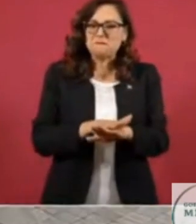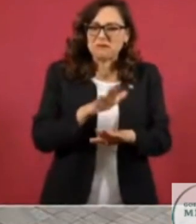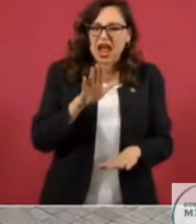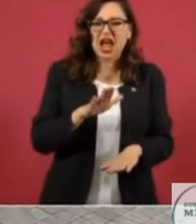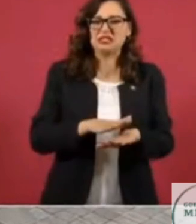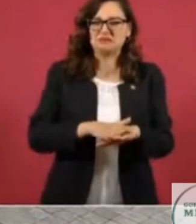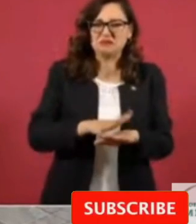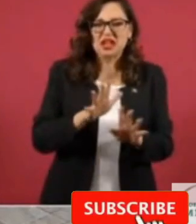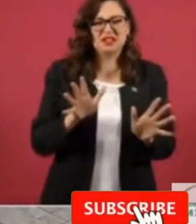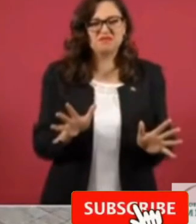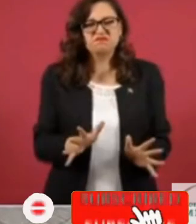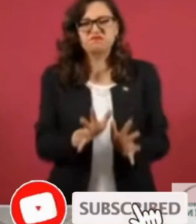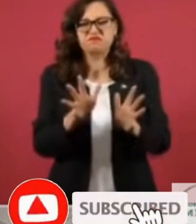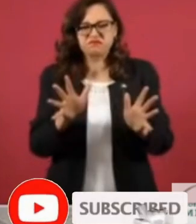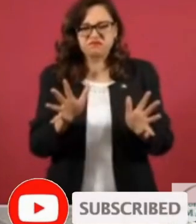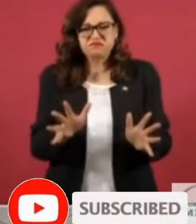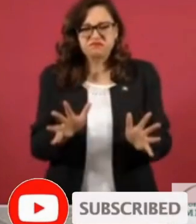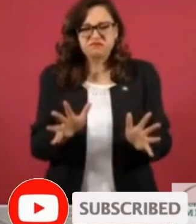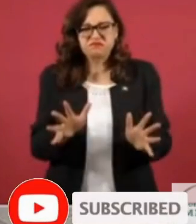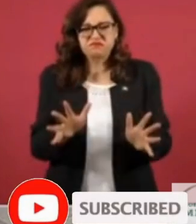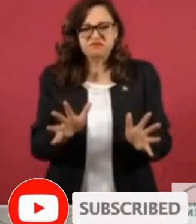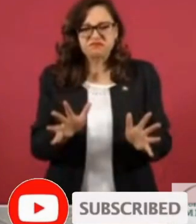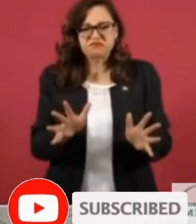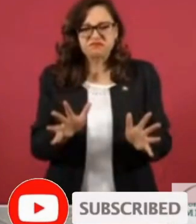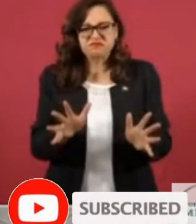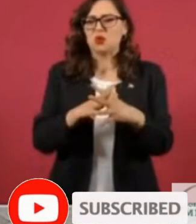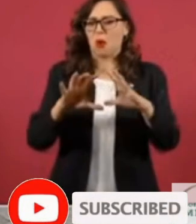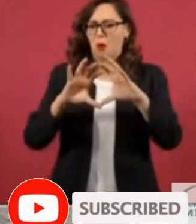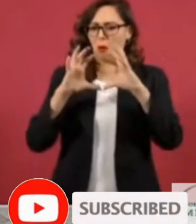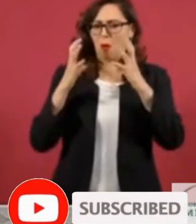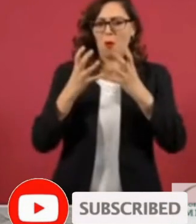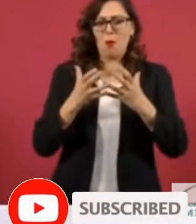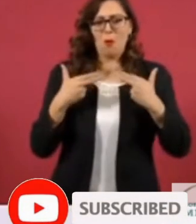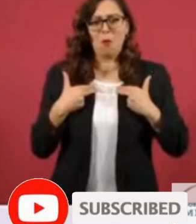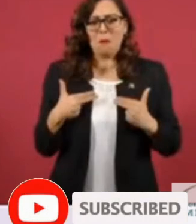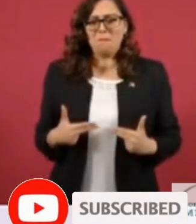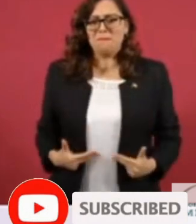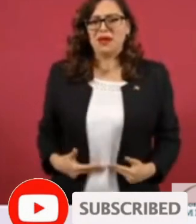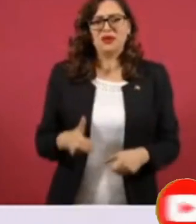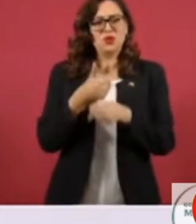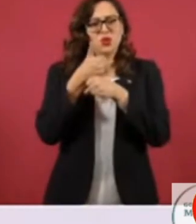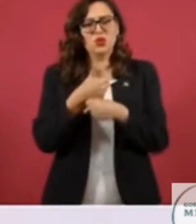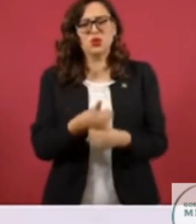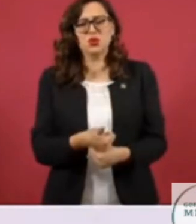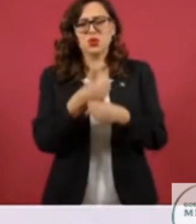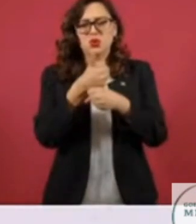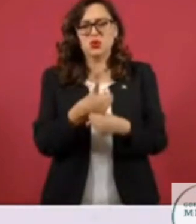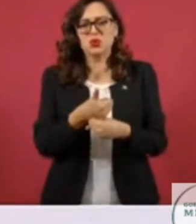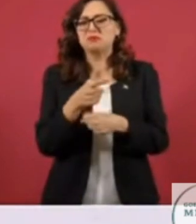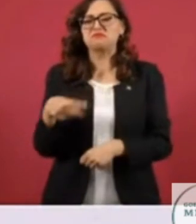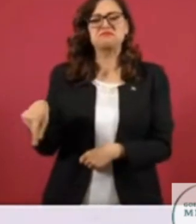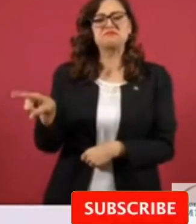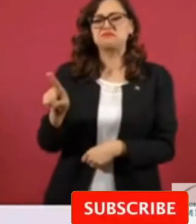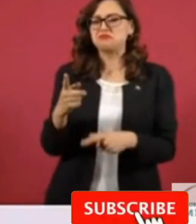sufrimiento que inflingen a la humanidad ni el daño que causan a la